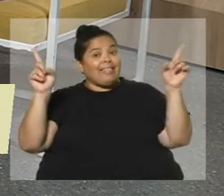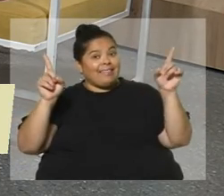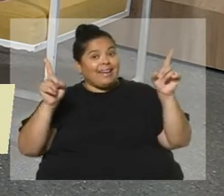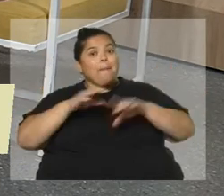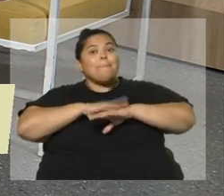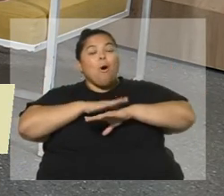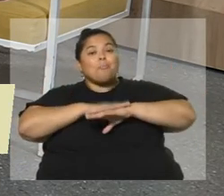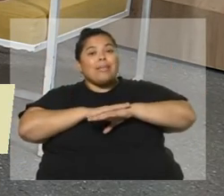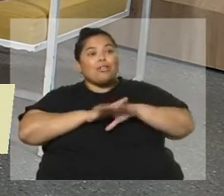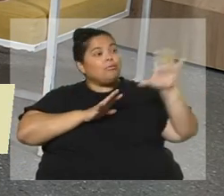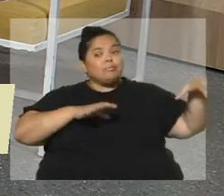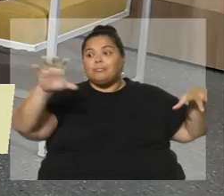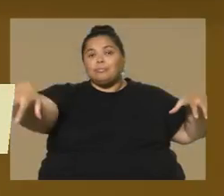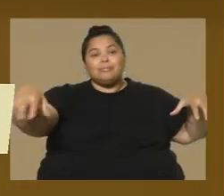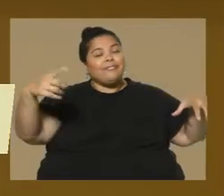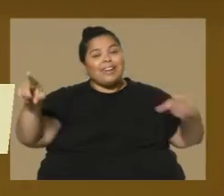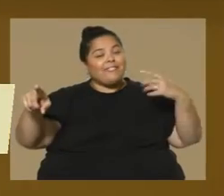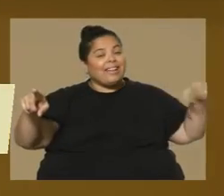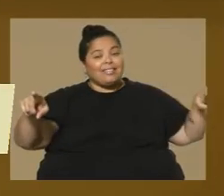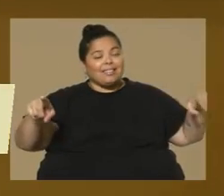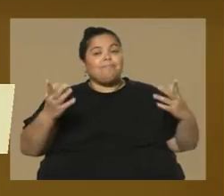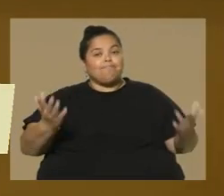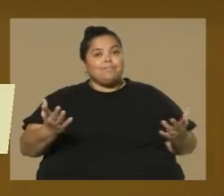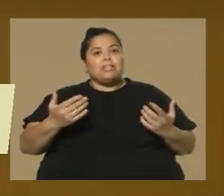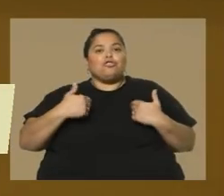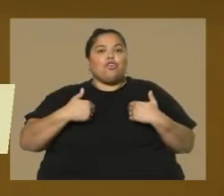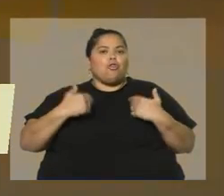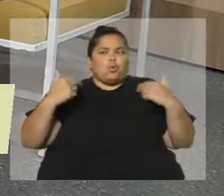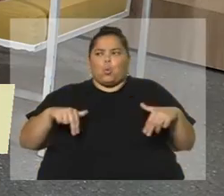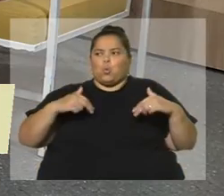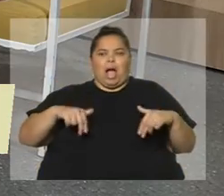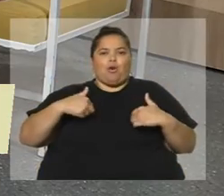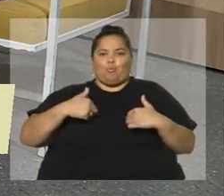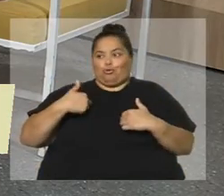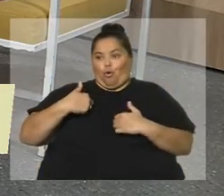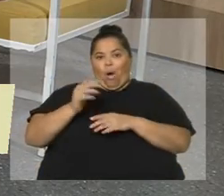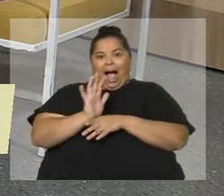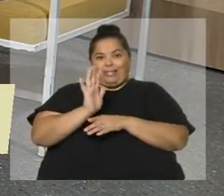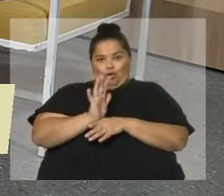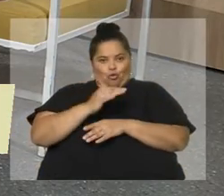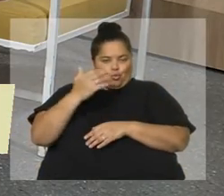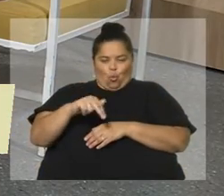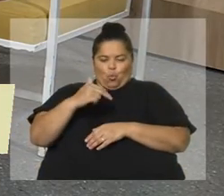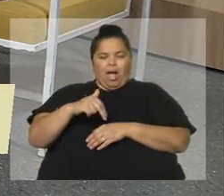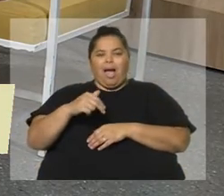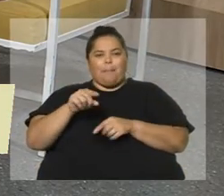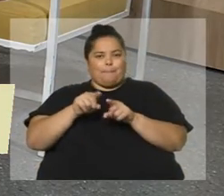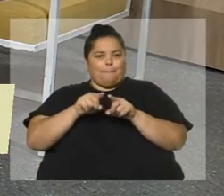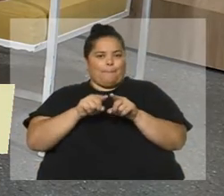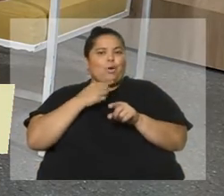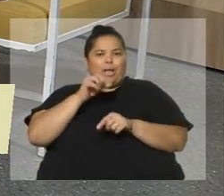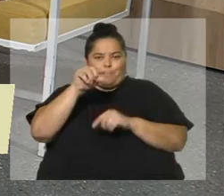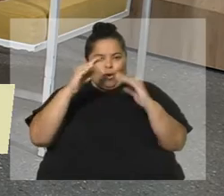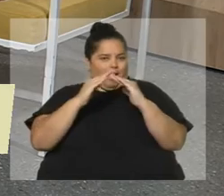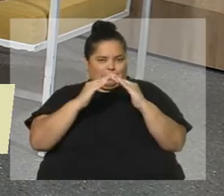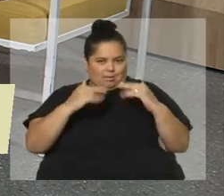vez. Nunca me pasó, digo, como actor, siempre actué en escenografías. Grande, chica, linda, fea,